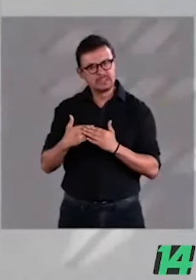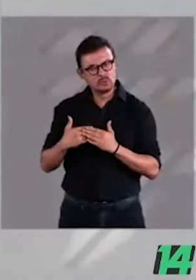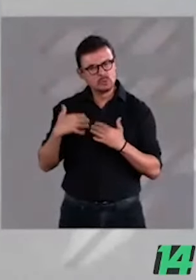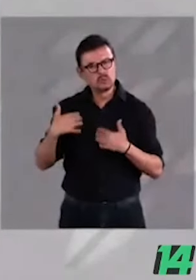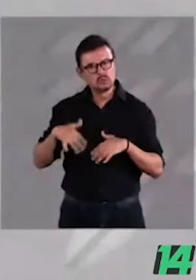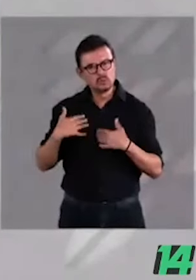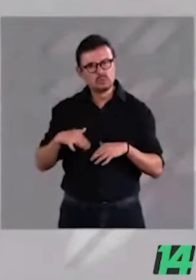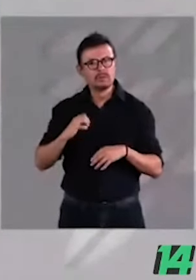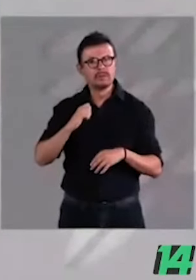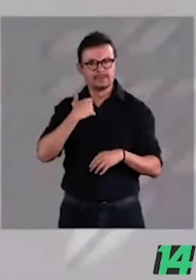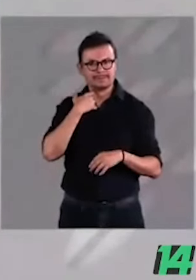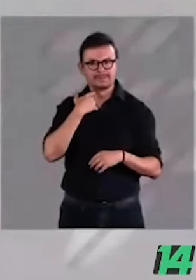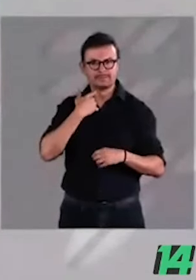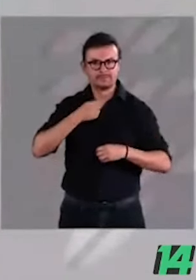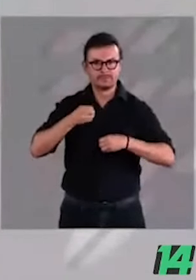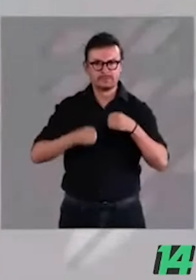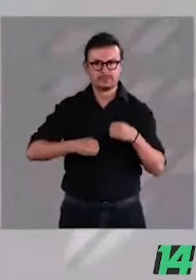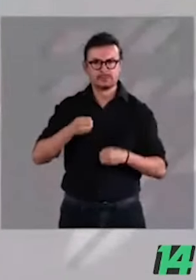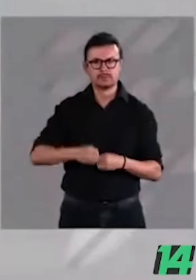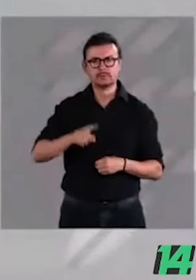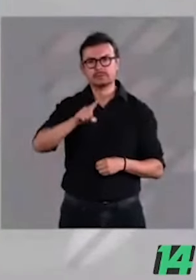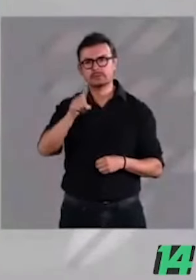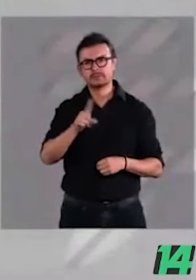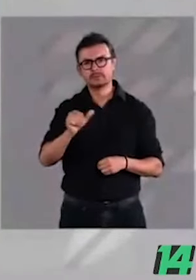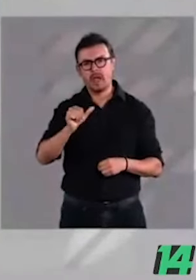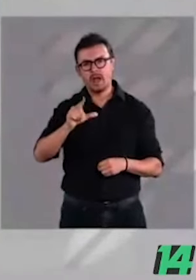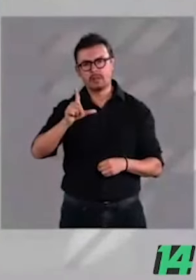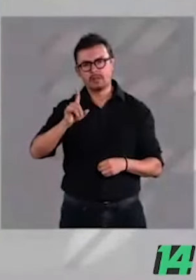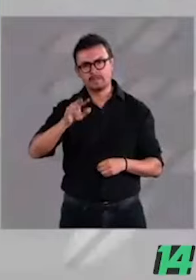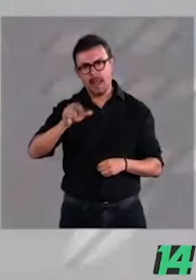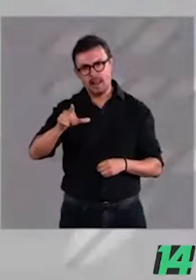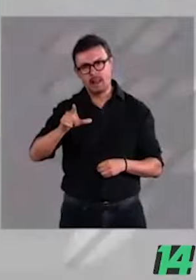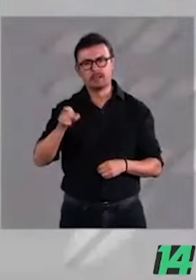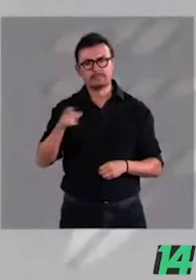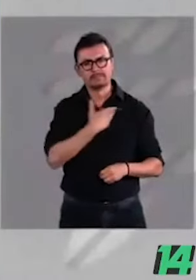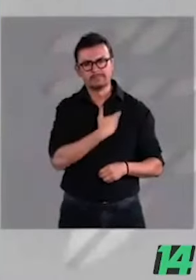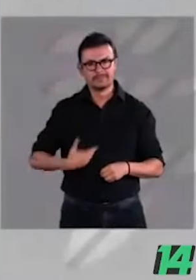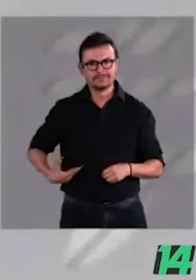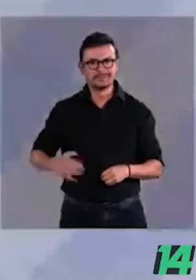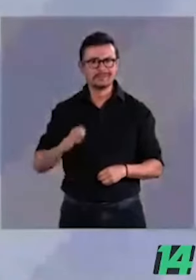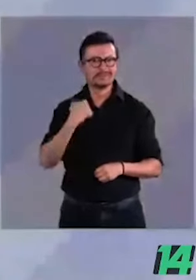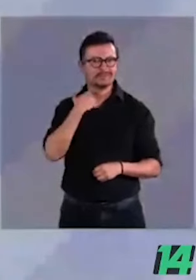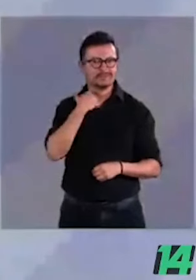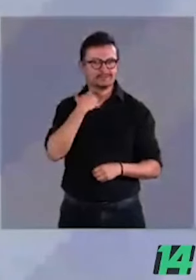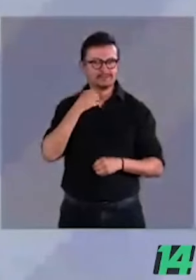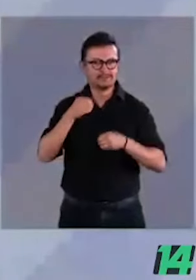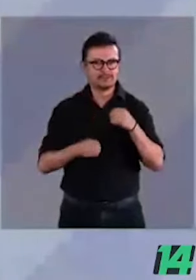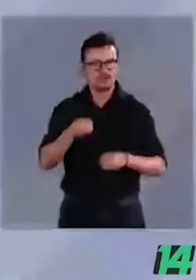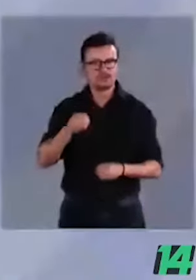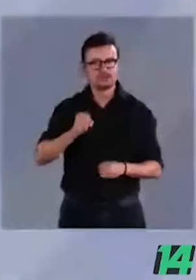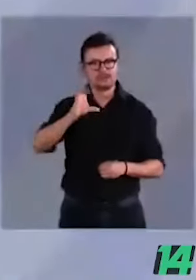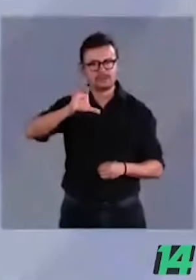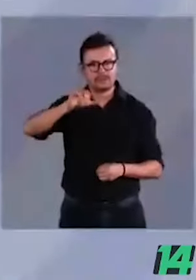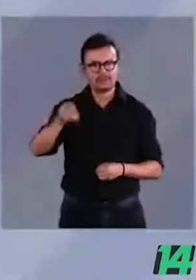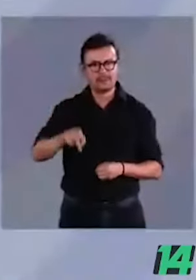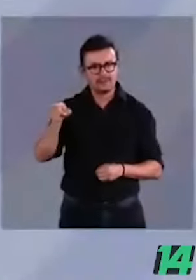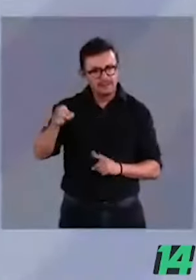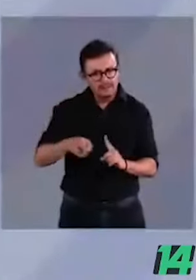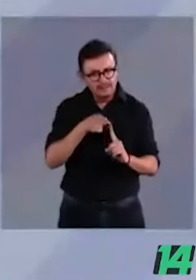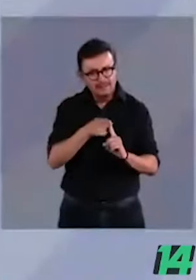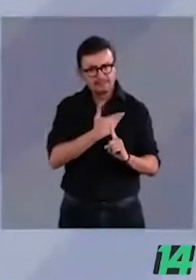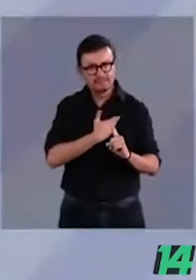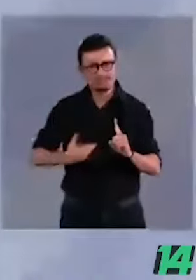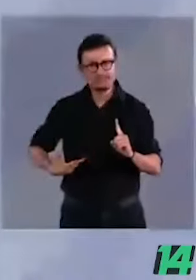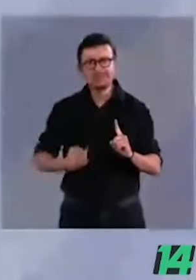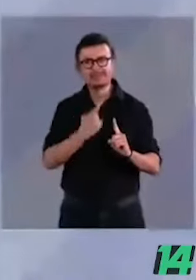del exministro Saldívar, donde como presidente de la Corte estaba al servicio del actual presidente de la República, me